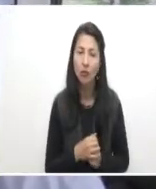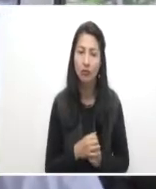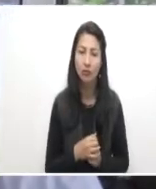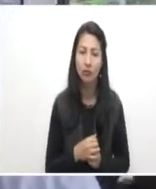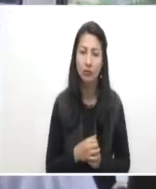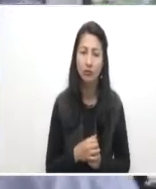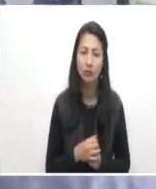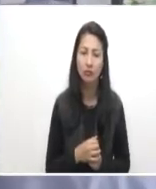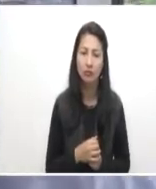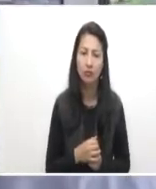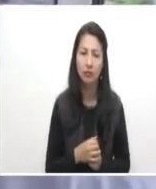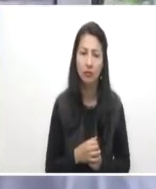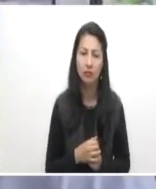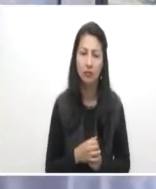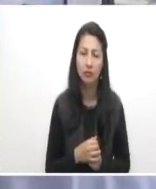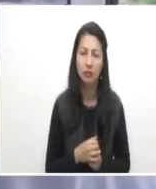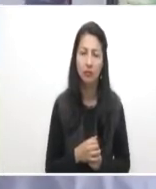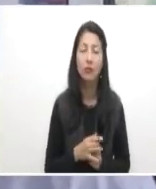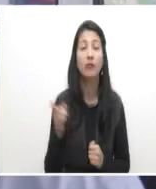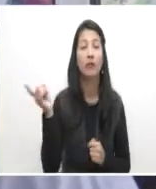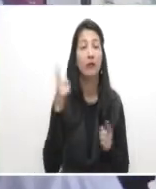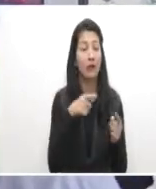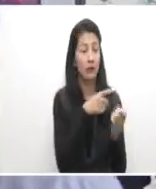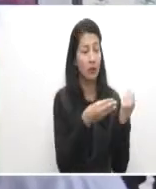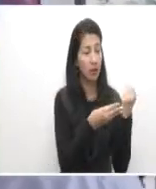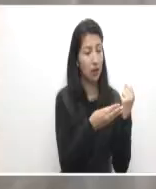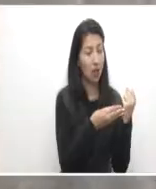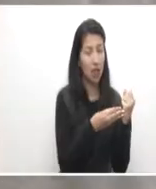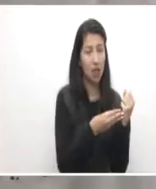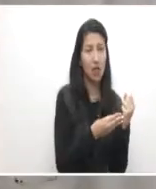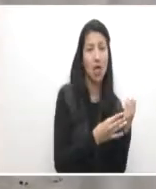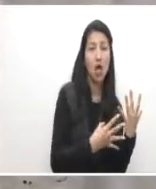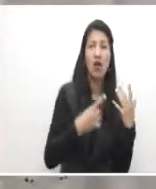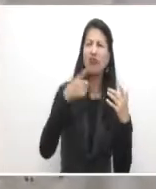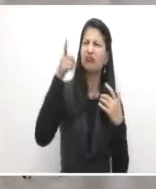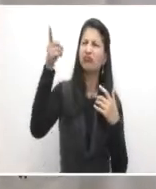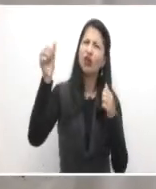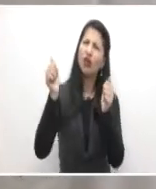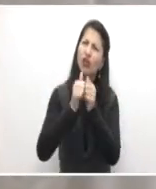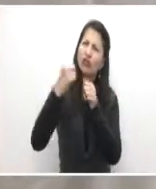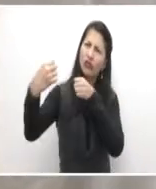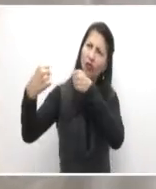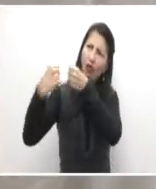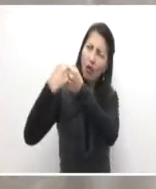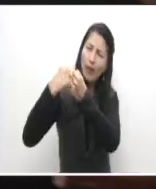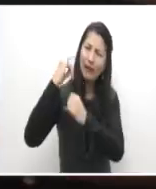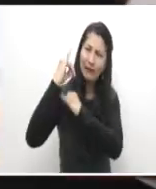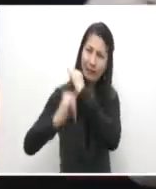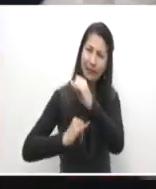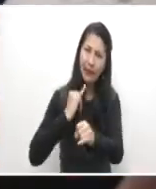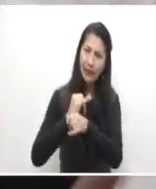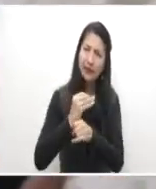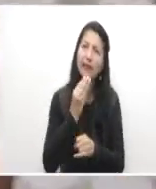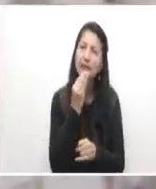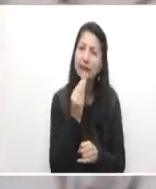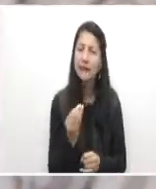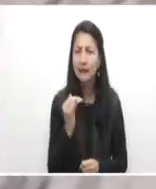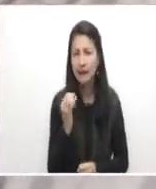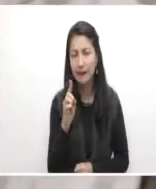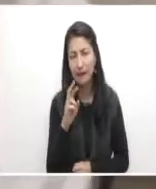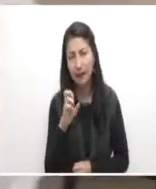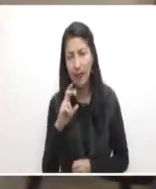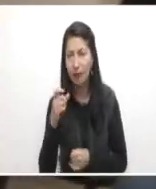y el Centro de Cooperación Internacional de la Cancillería israelí entendieron que la